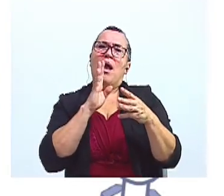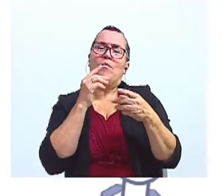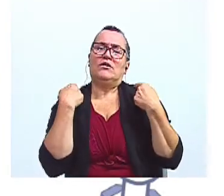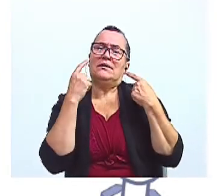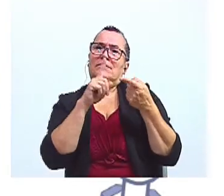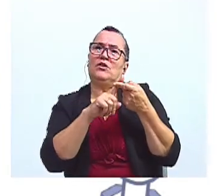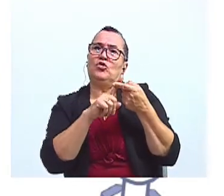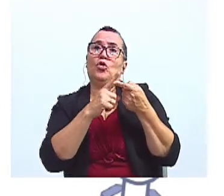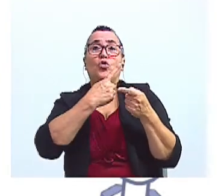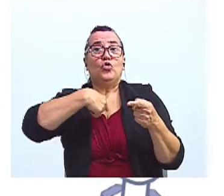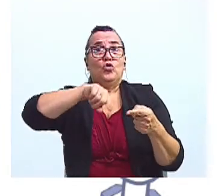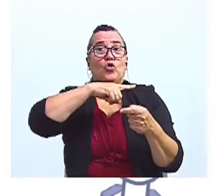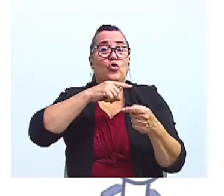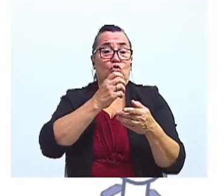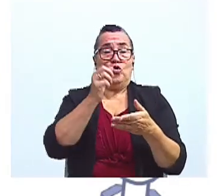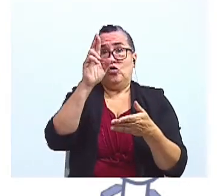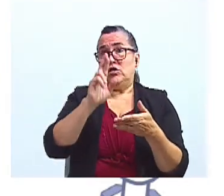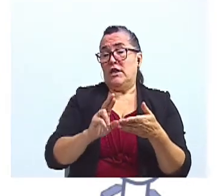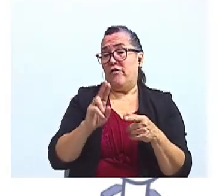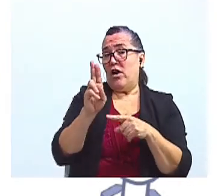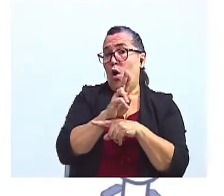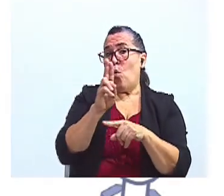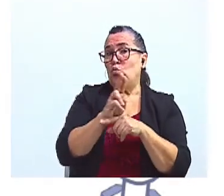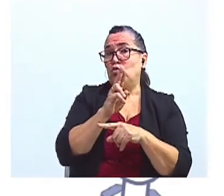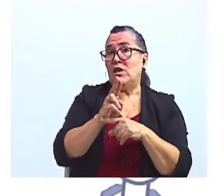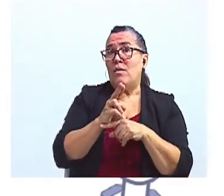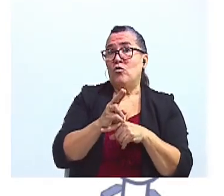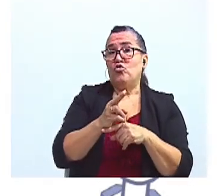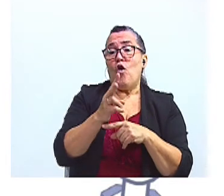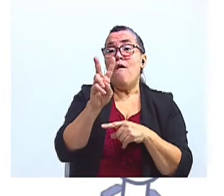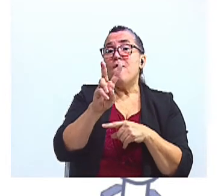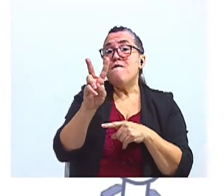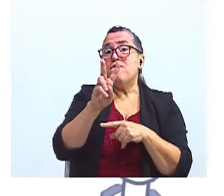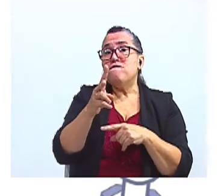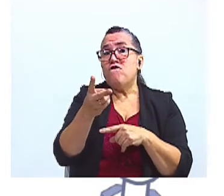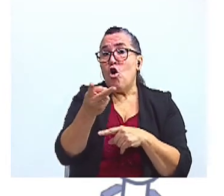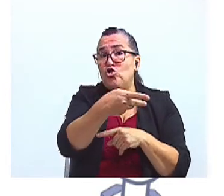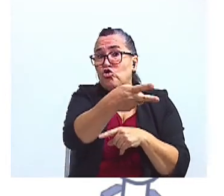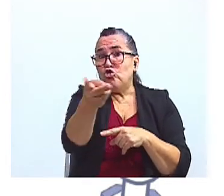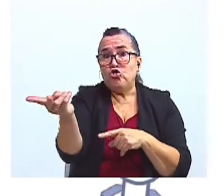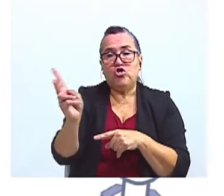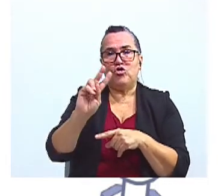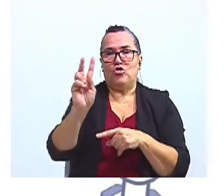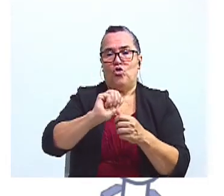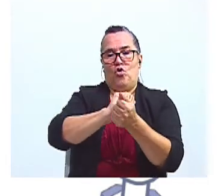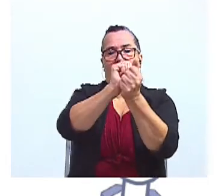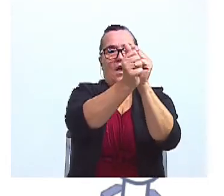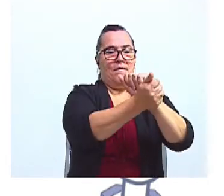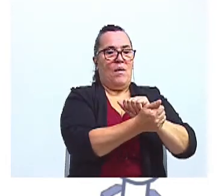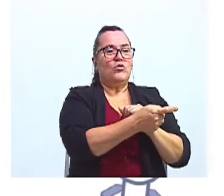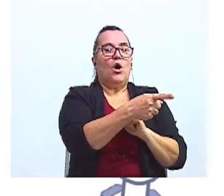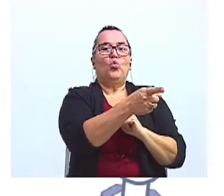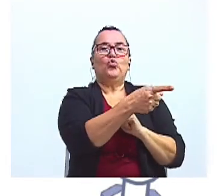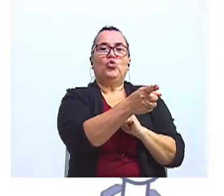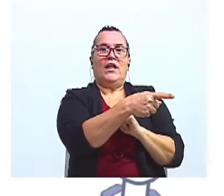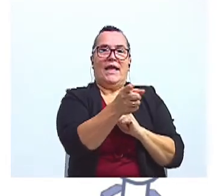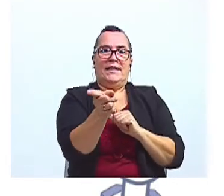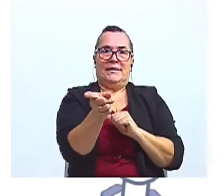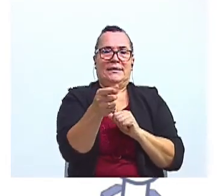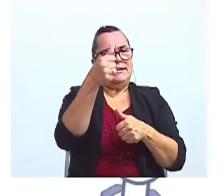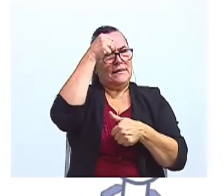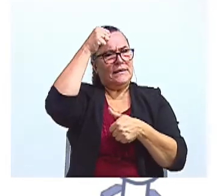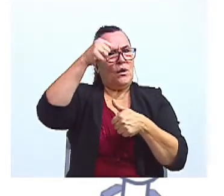nosotros, en Costa Rica, no usamos el vosotros, sino que lo cambiamos a ustedes. Es importante que